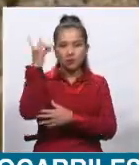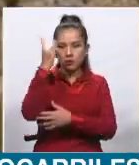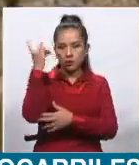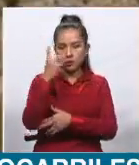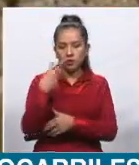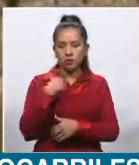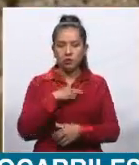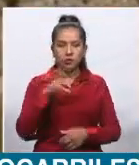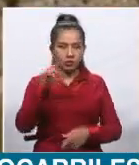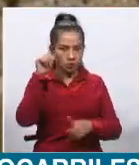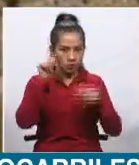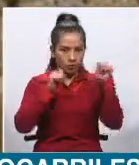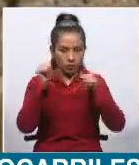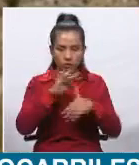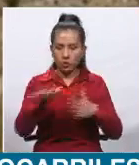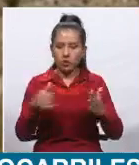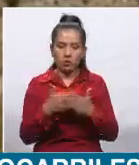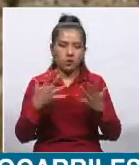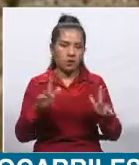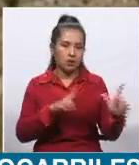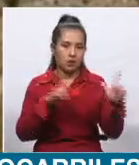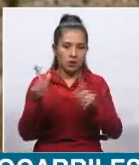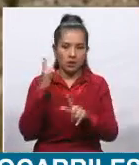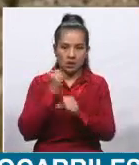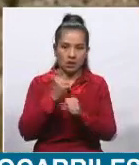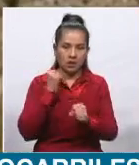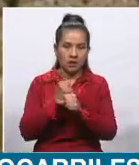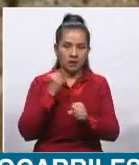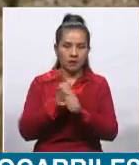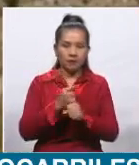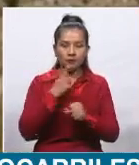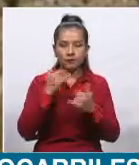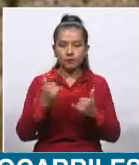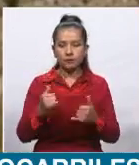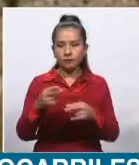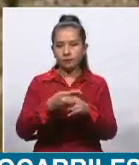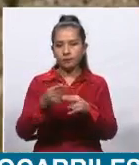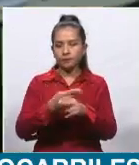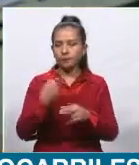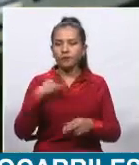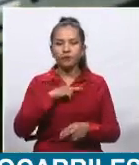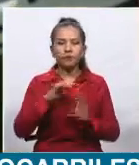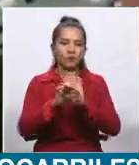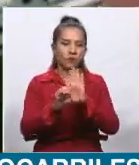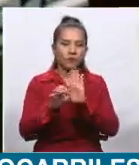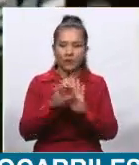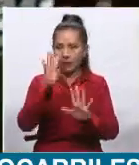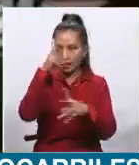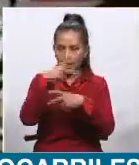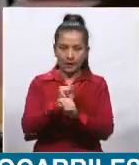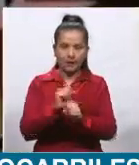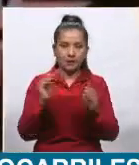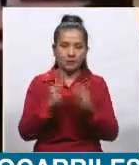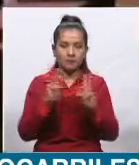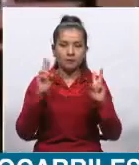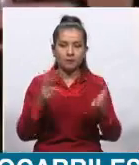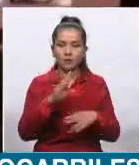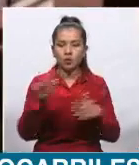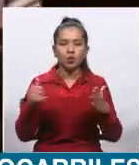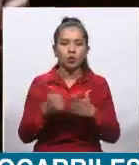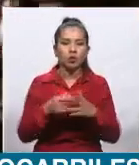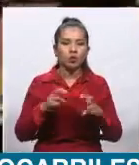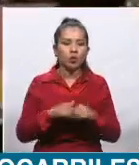nosotros tenemos ya esto trabajado, estamos a víspera de crear, por ejemplo, la cámara de compensación de fletes